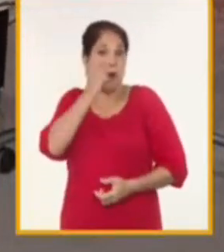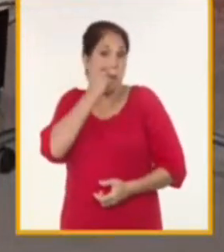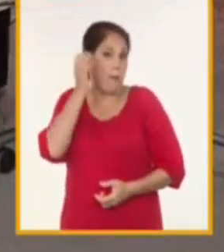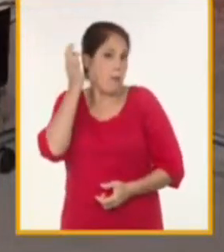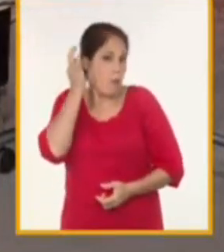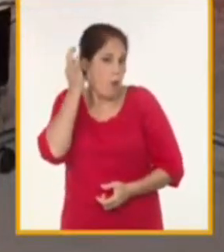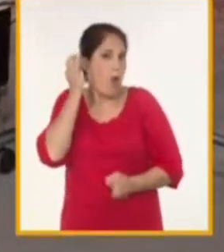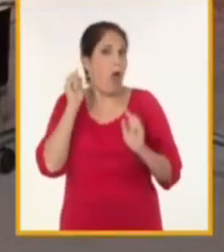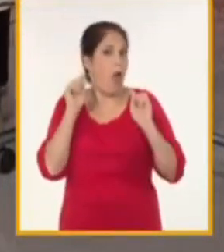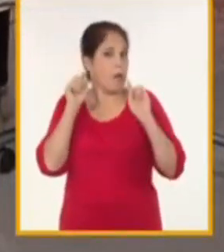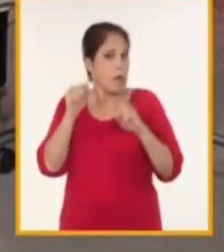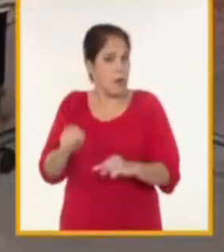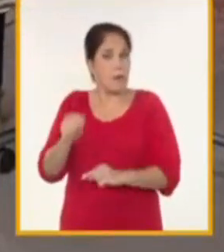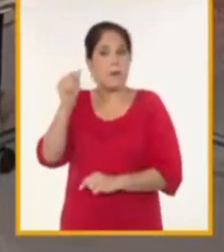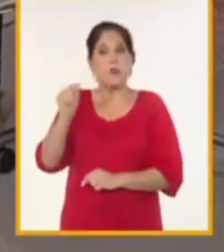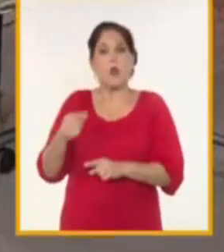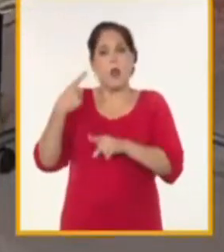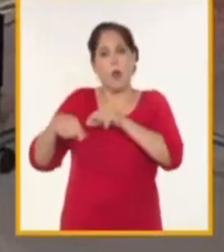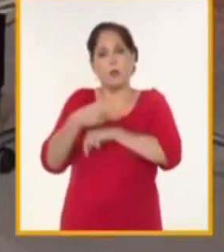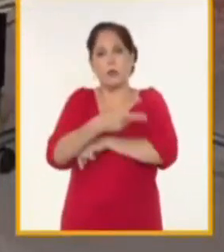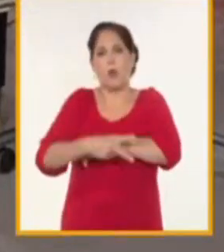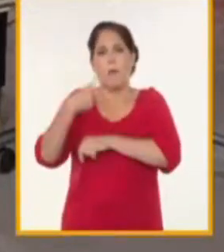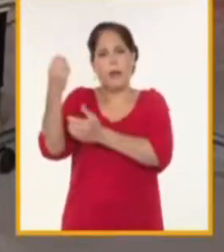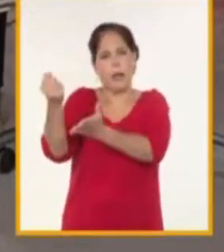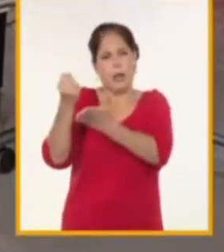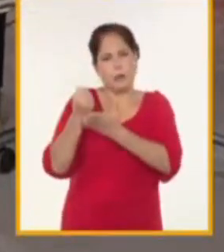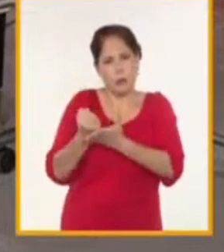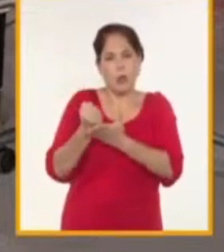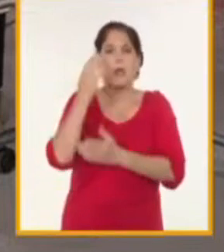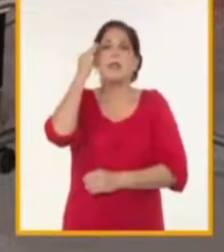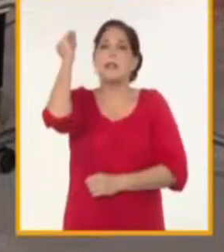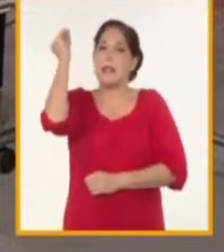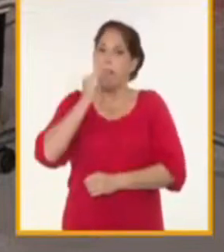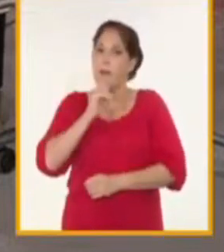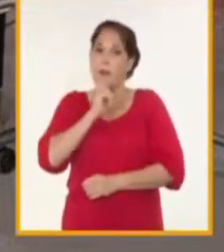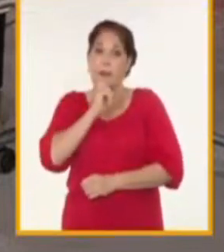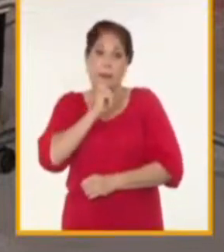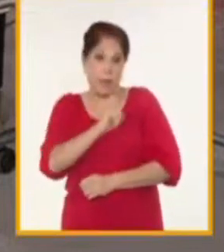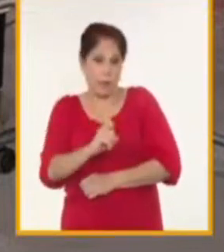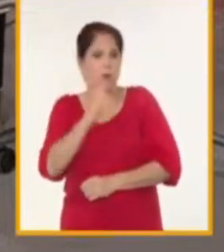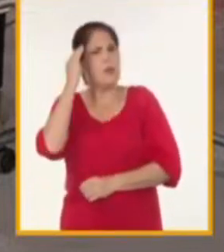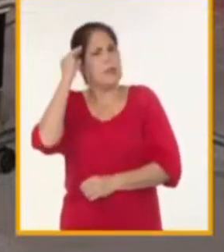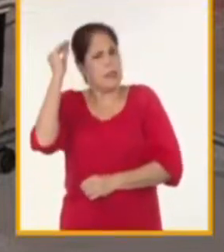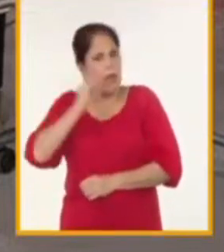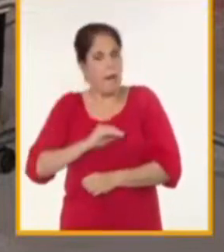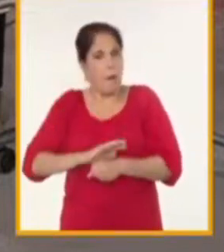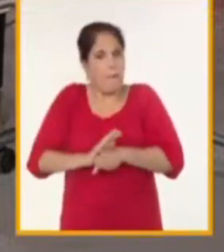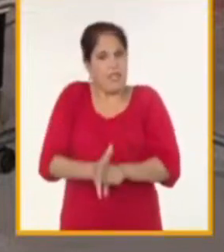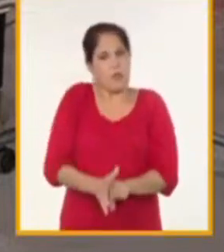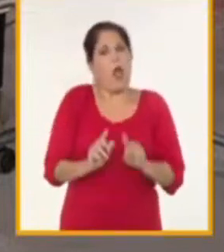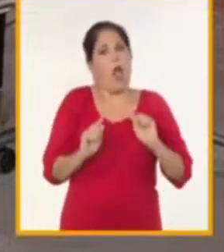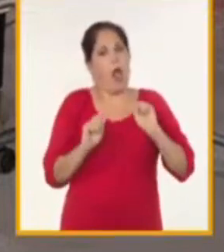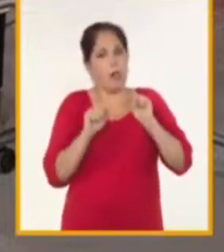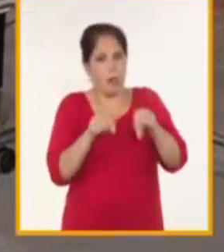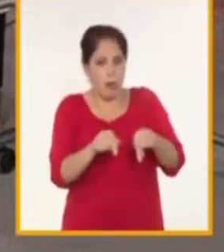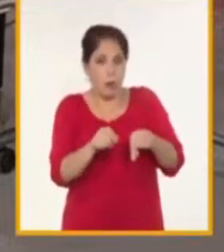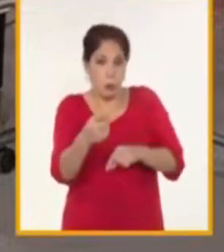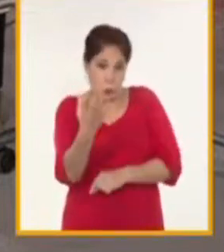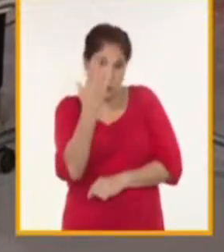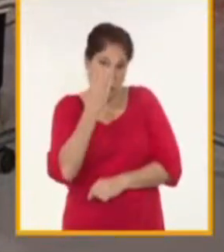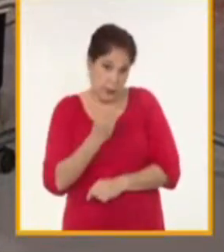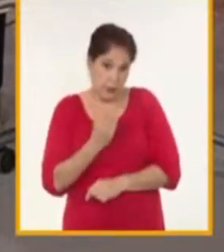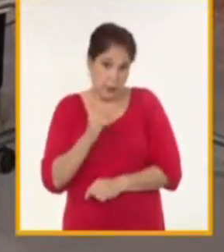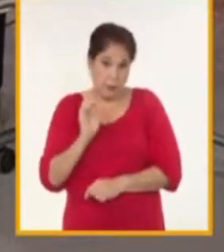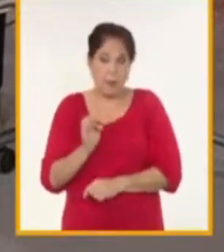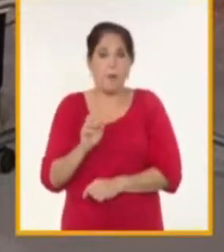mujeres esos inversionistas a la derecha que a pesar de todas estas dificultades a pesar de todas esas presiones están ahí y como usted decía no